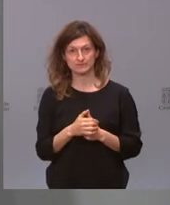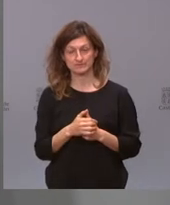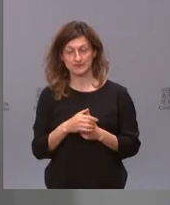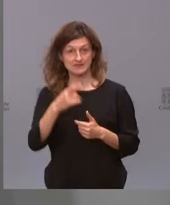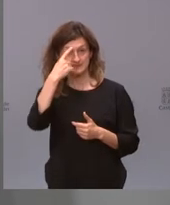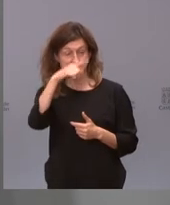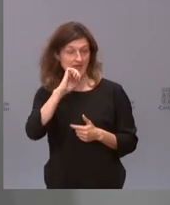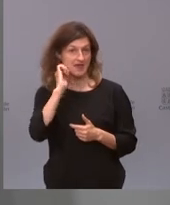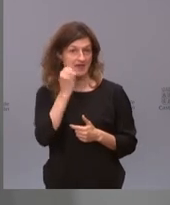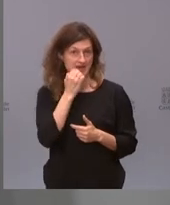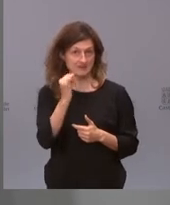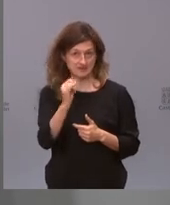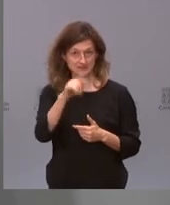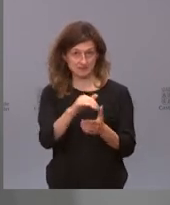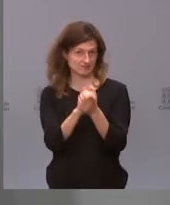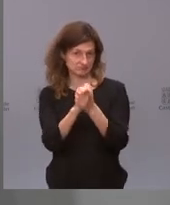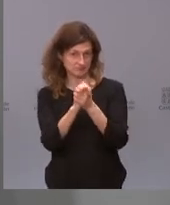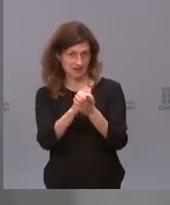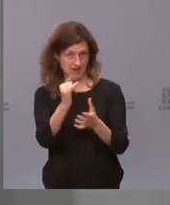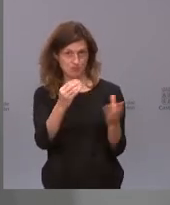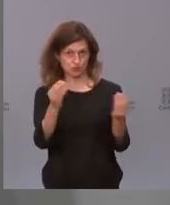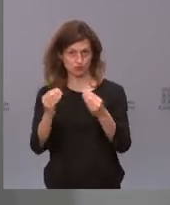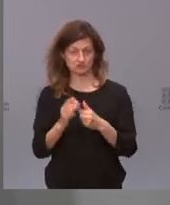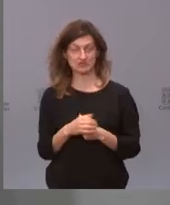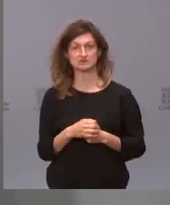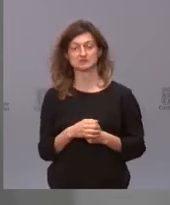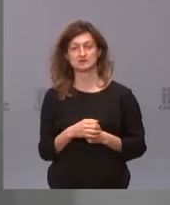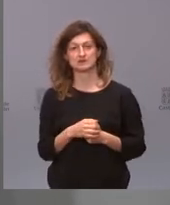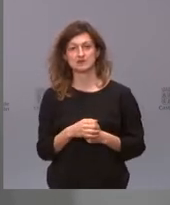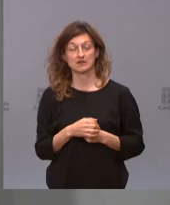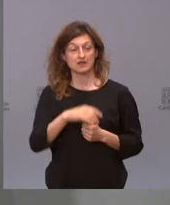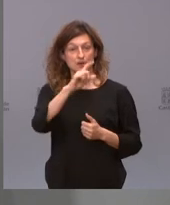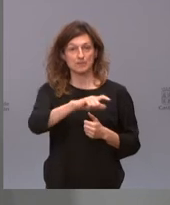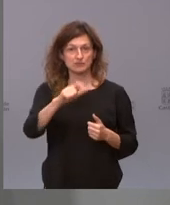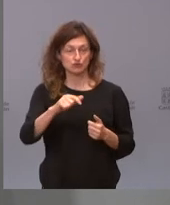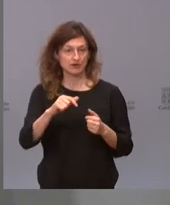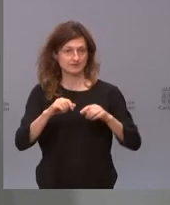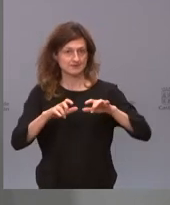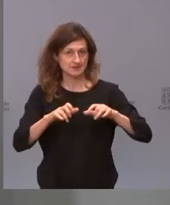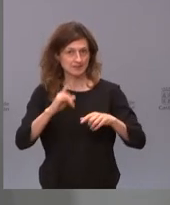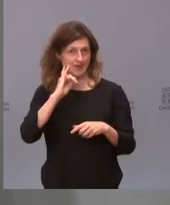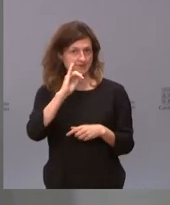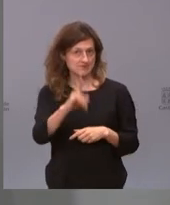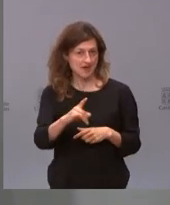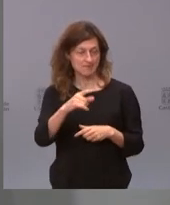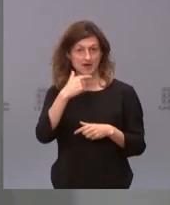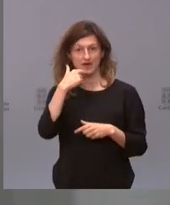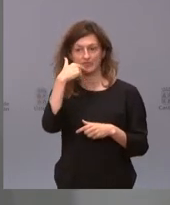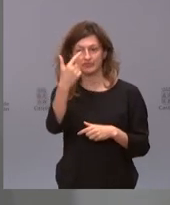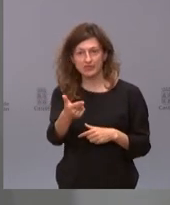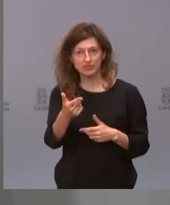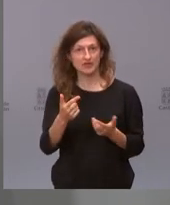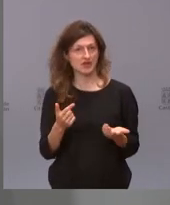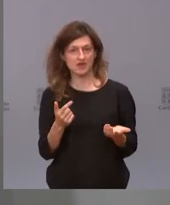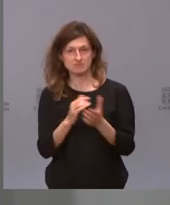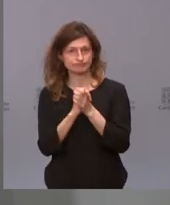quejas, pero también hay muchas felicitaciones. O quiero decir que hay mucha gente que nos escribe, que nos llama, que nos quiere hacer llegar